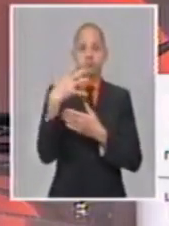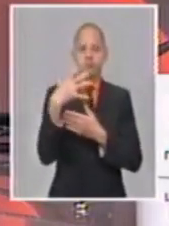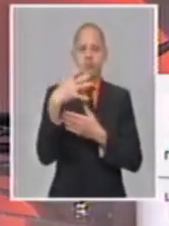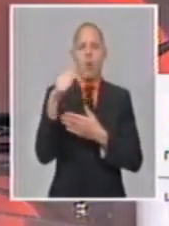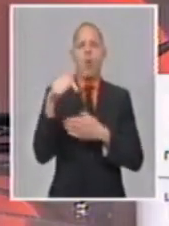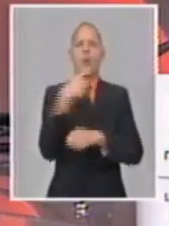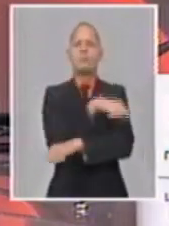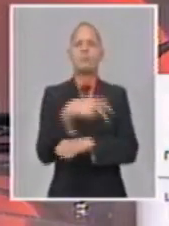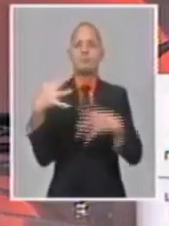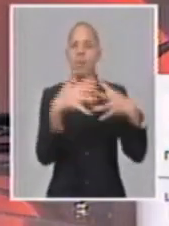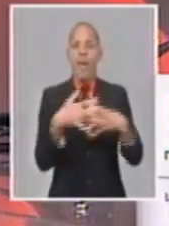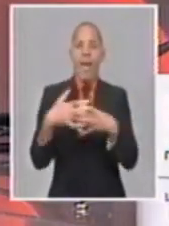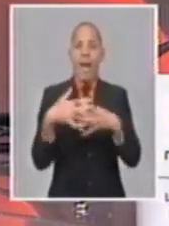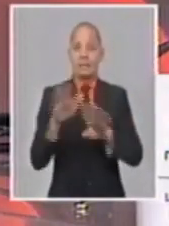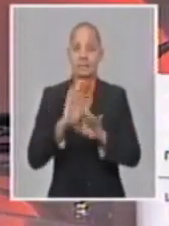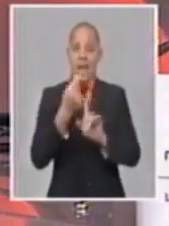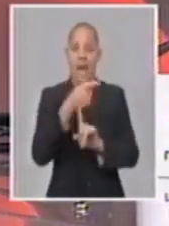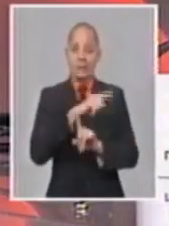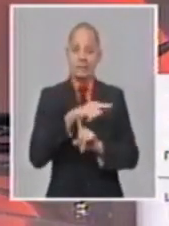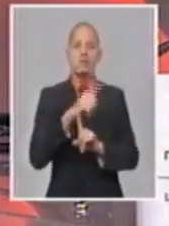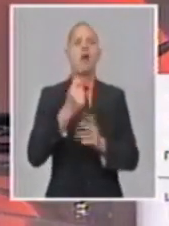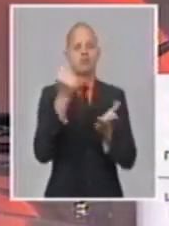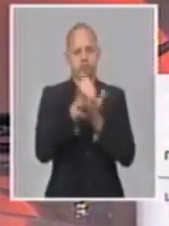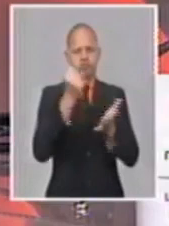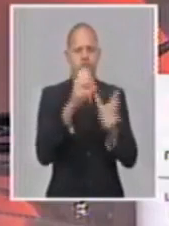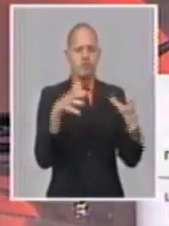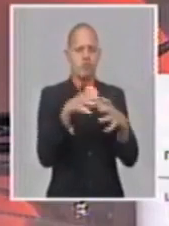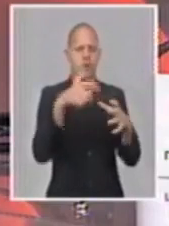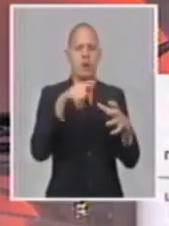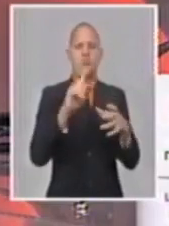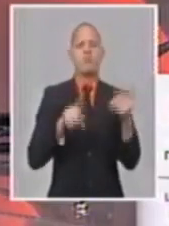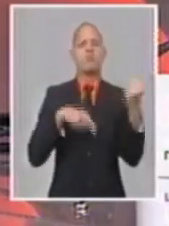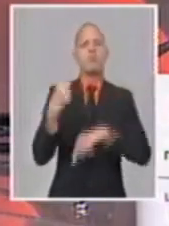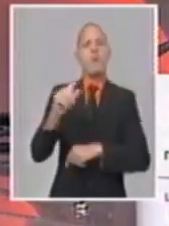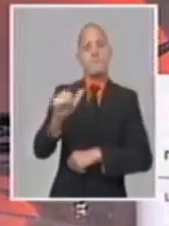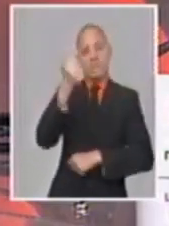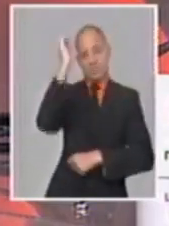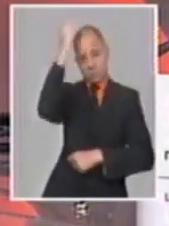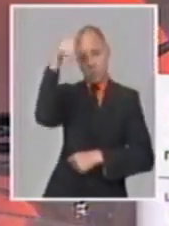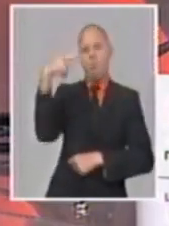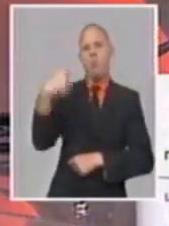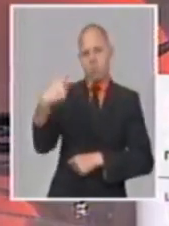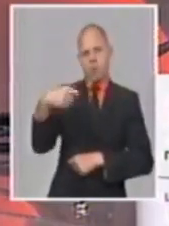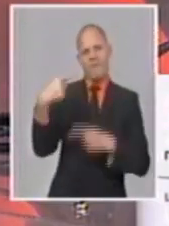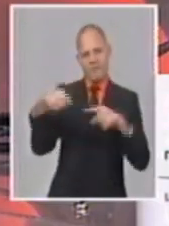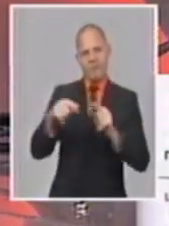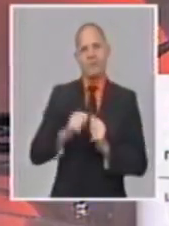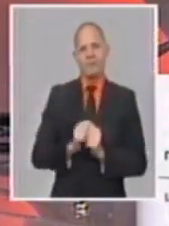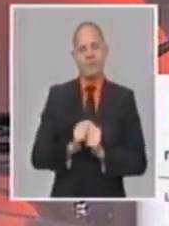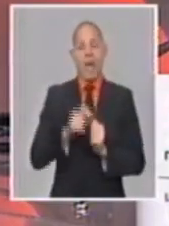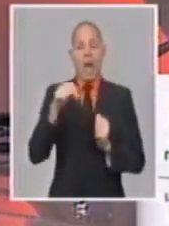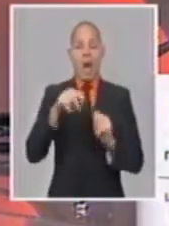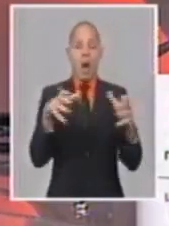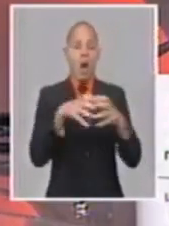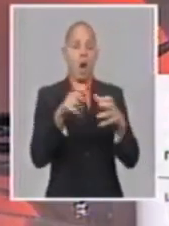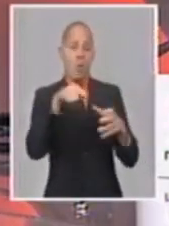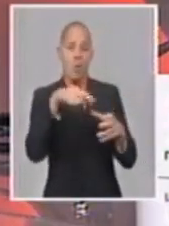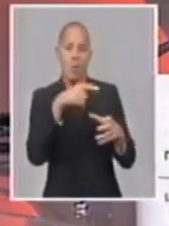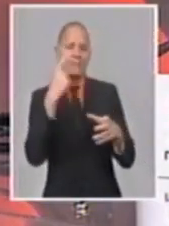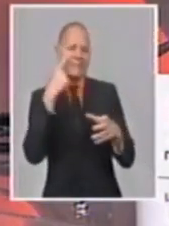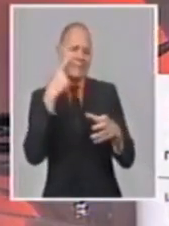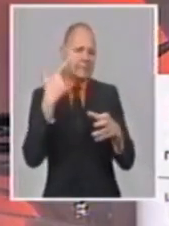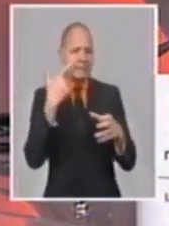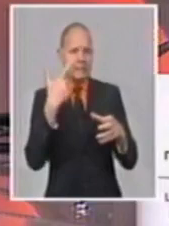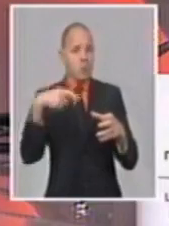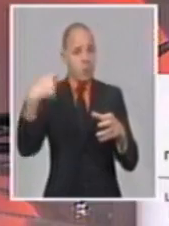aprobó en la jornada de ayer juicio político contra el presidente Trump, pero ahora se espera que el Senado se pronuncie y esto